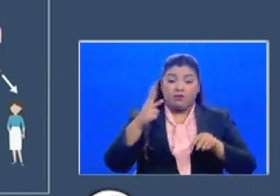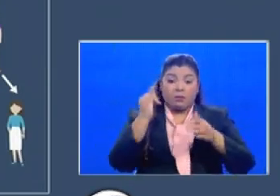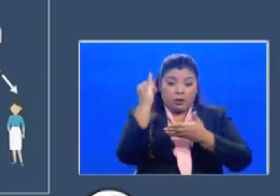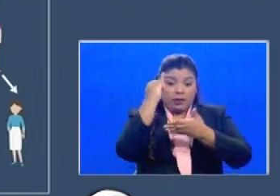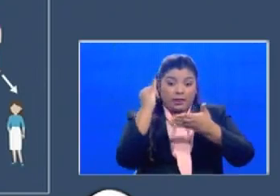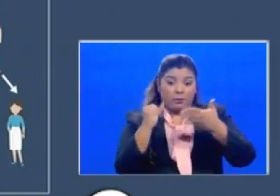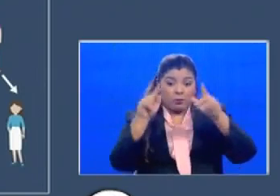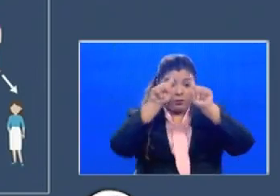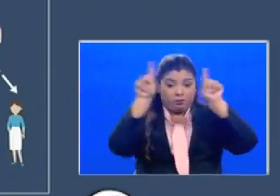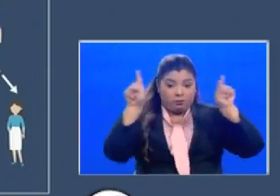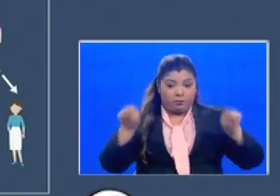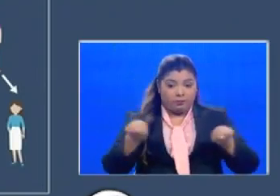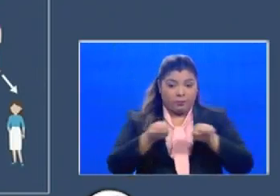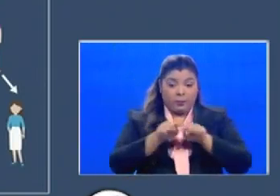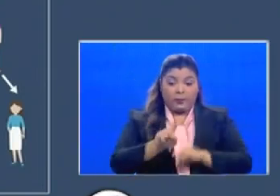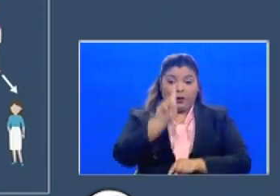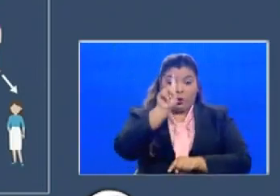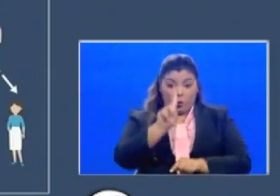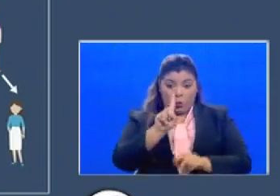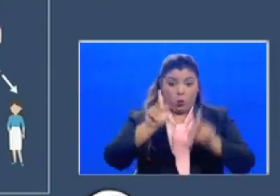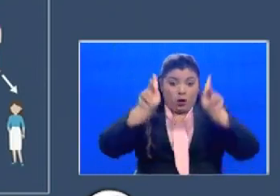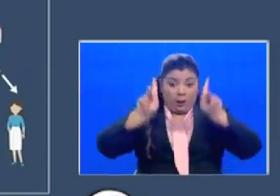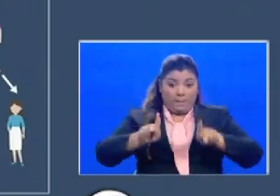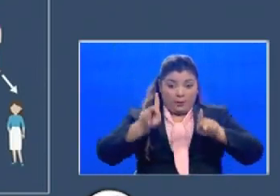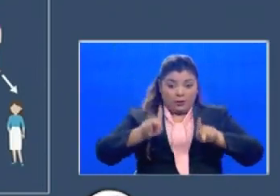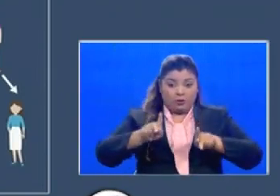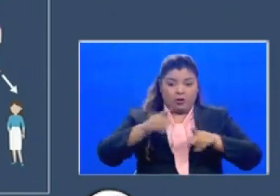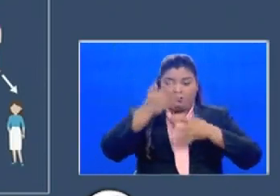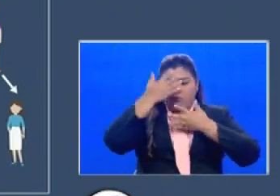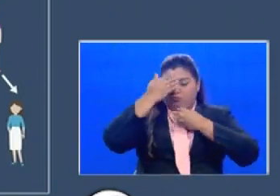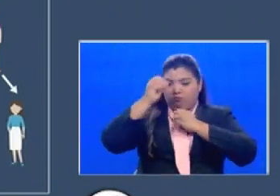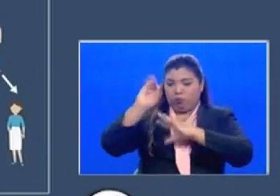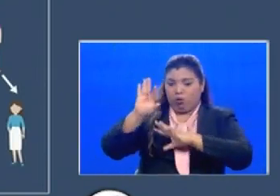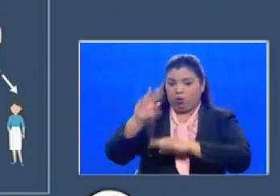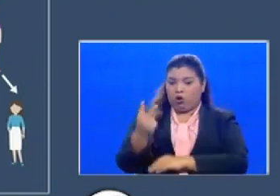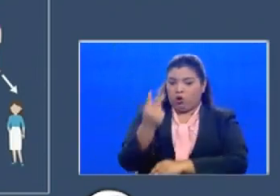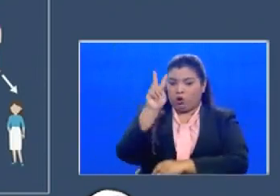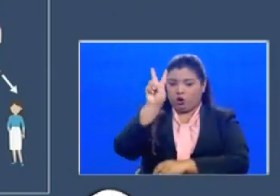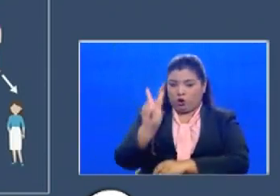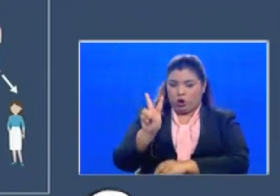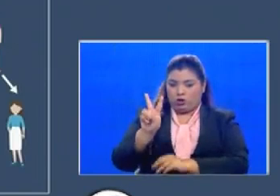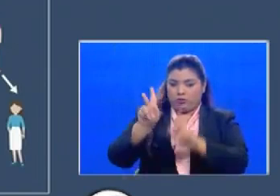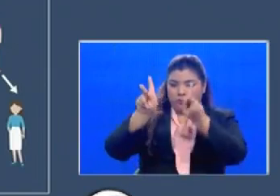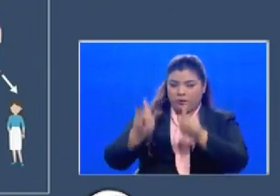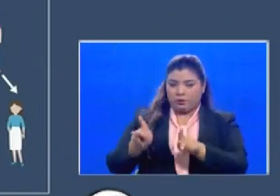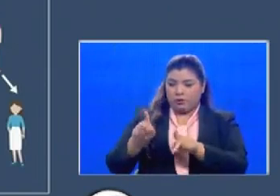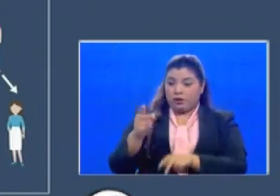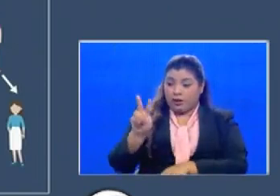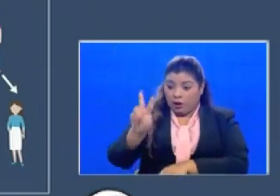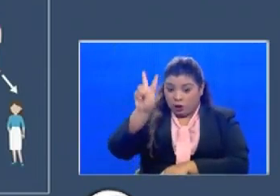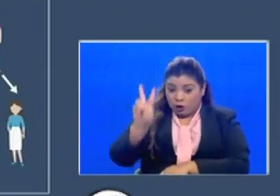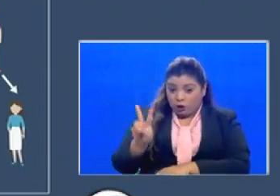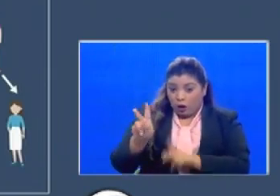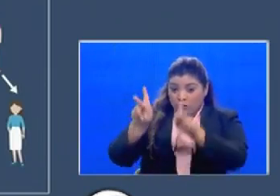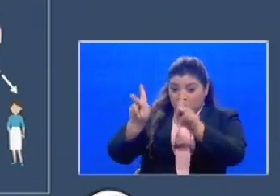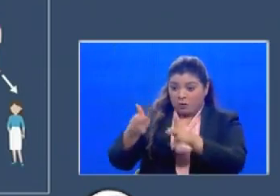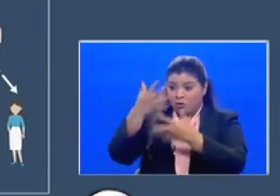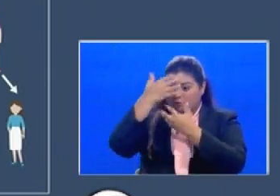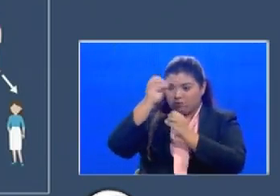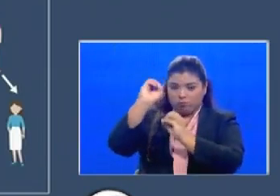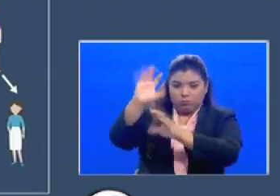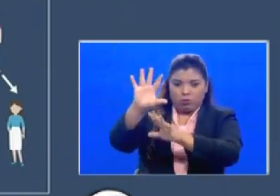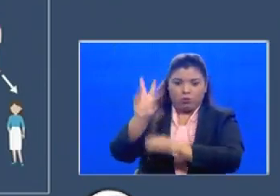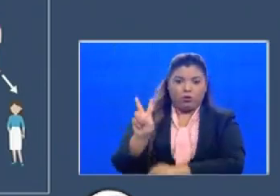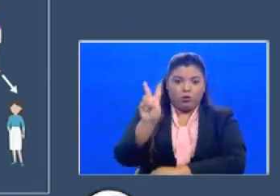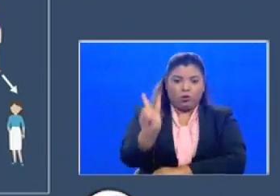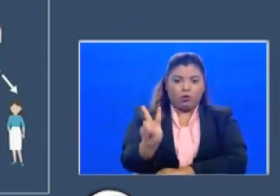decir que una persona puede contagiar a dos personas y esas dos a su vez pueden contagiar a otras